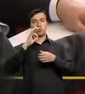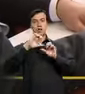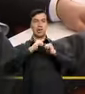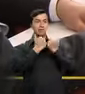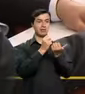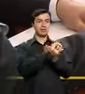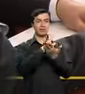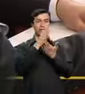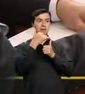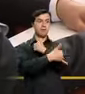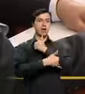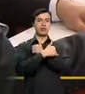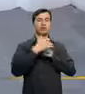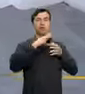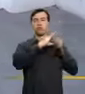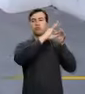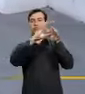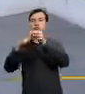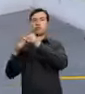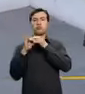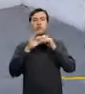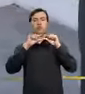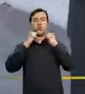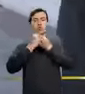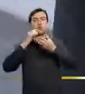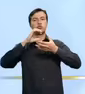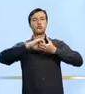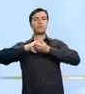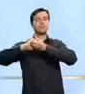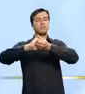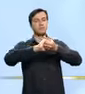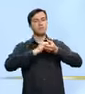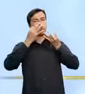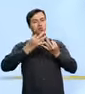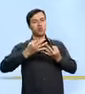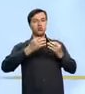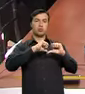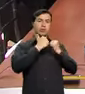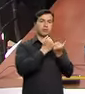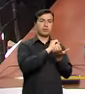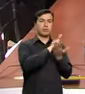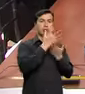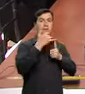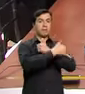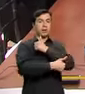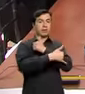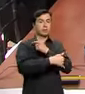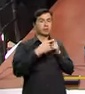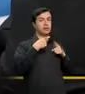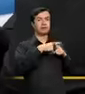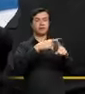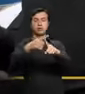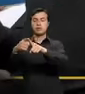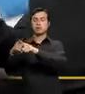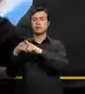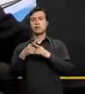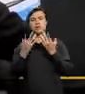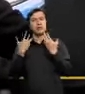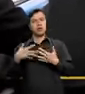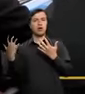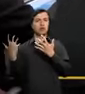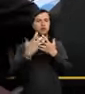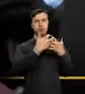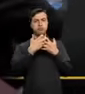las relaciones interparlamentarias, la Asamblea Nacional conformó grupos de amistad entre los poderes legislativos de los diversos países